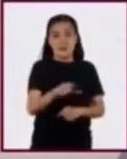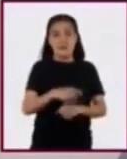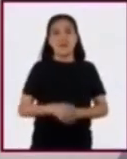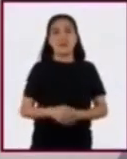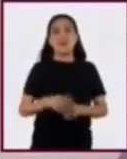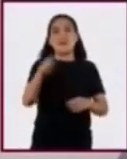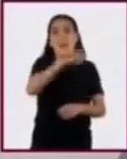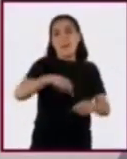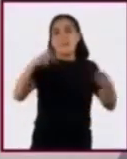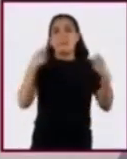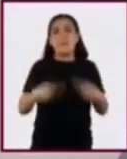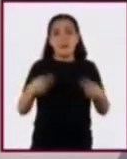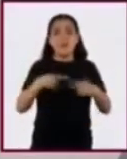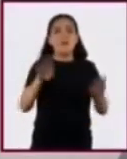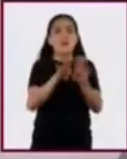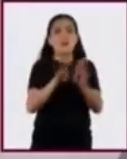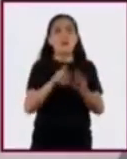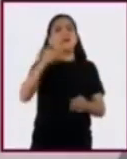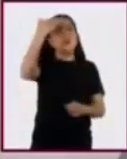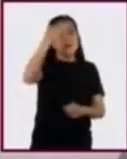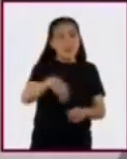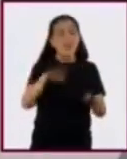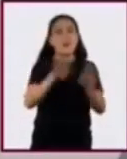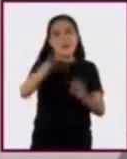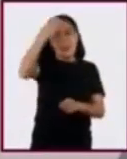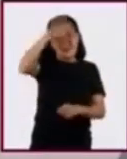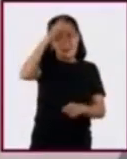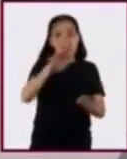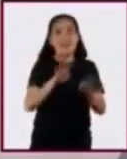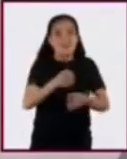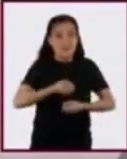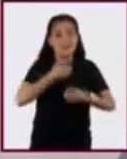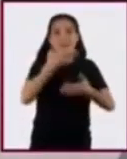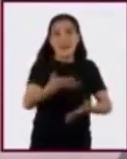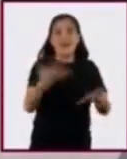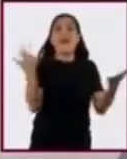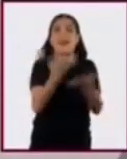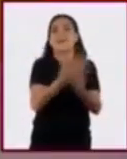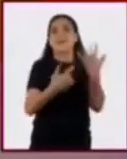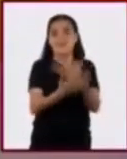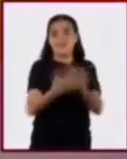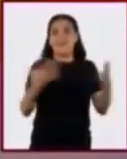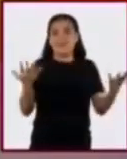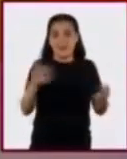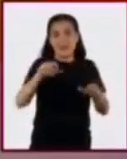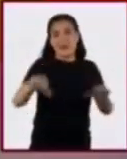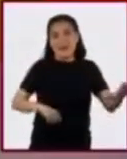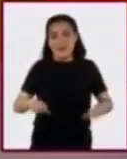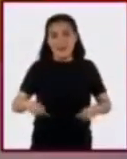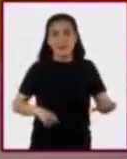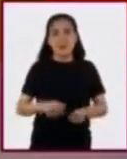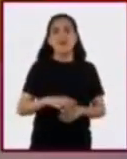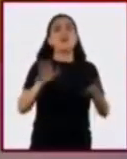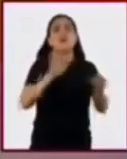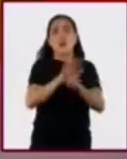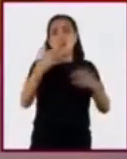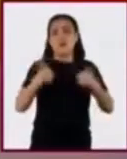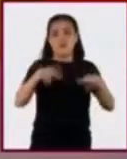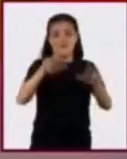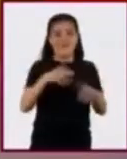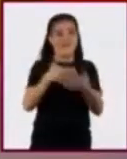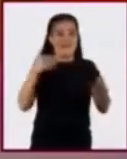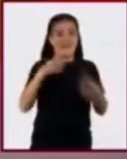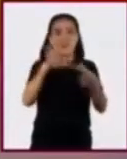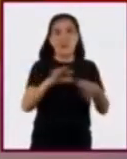por las personas que aportan sus saberes y son las que realizan las acciones. Una representación de lo